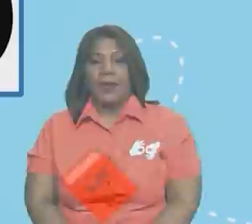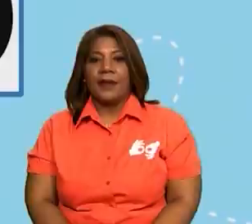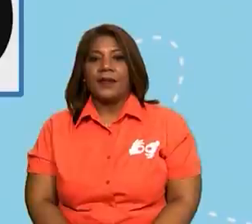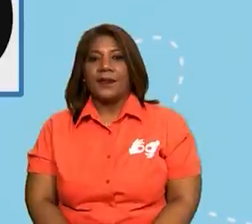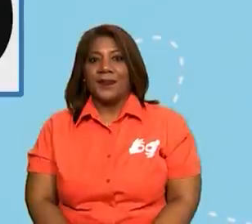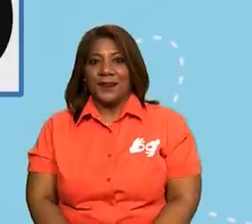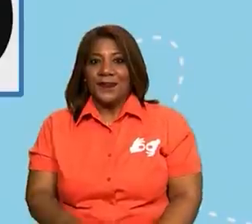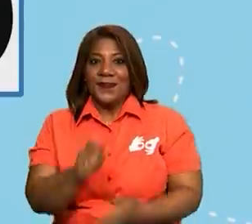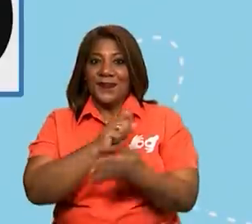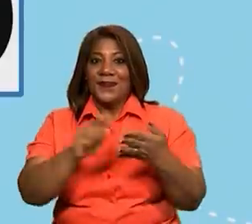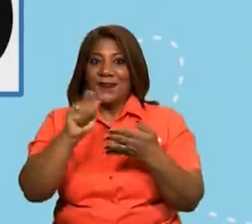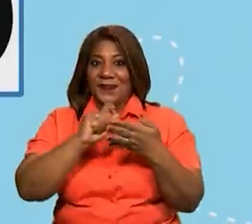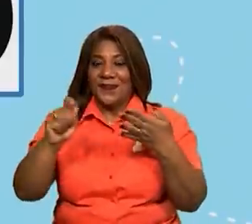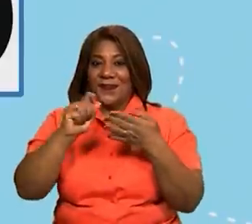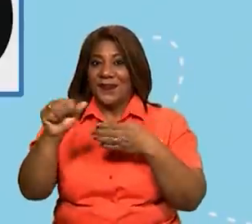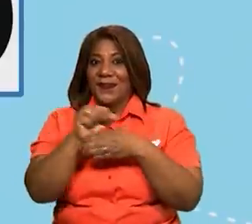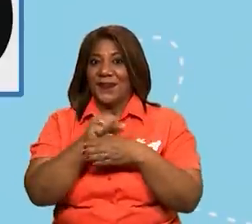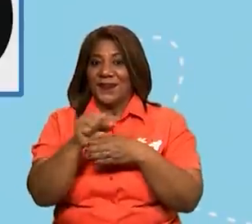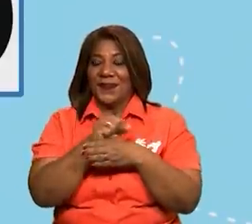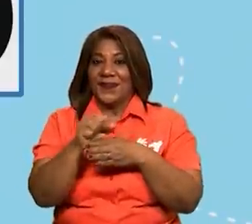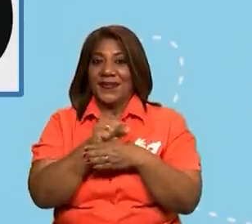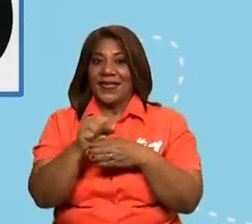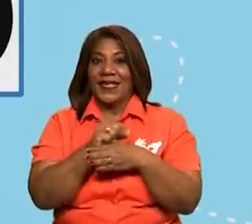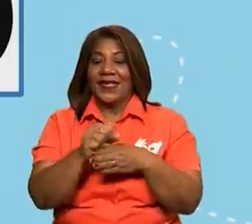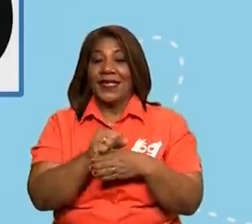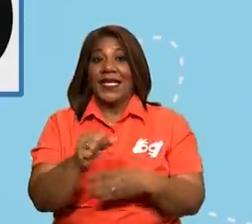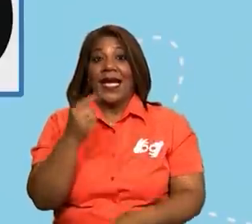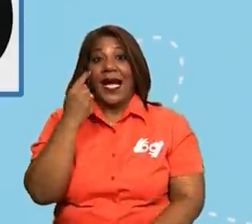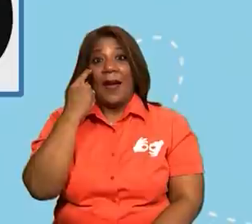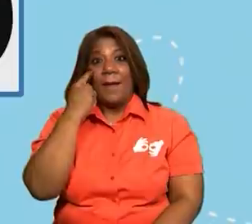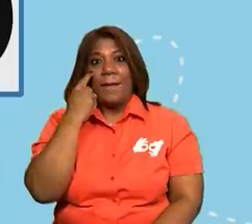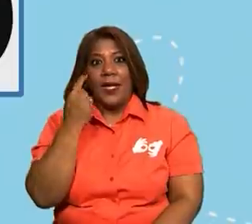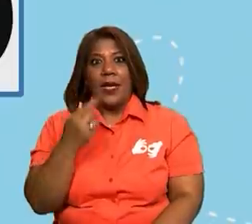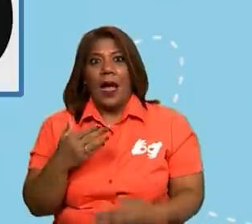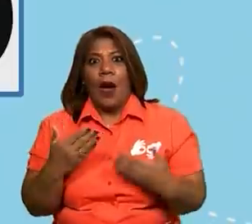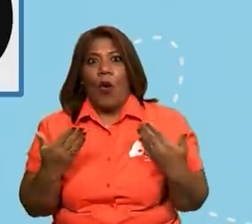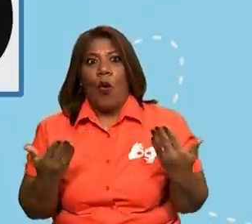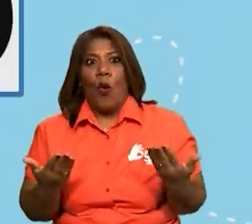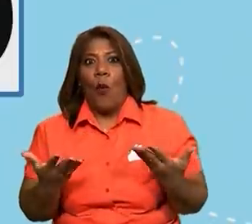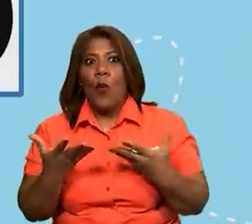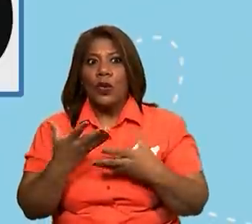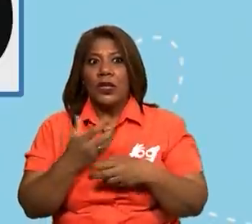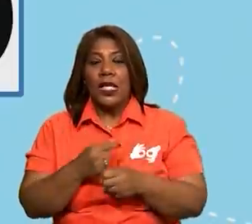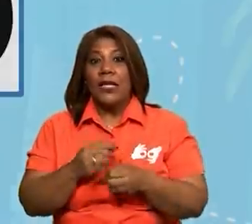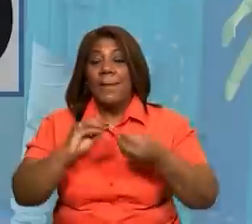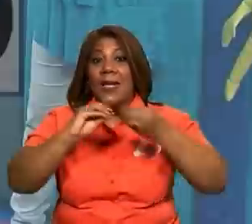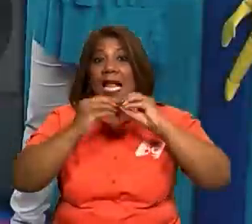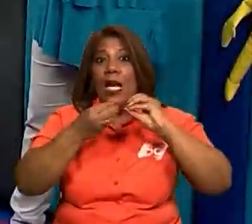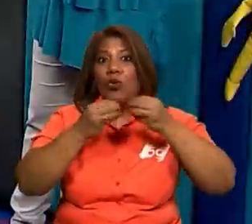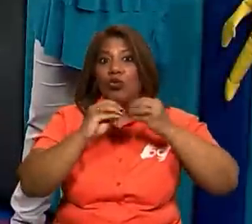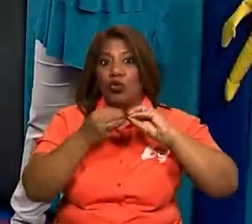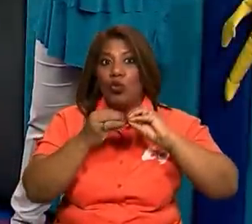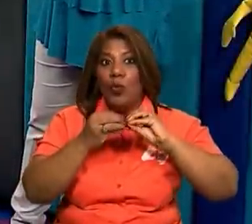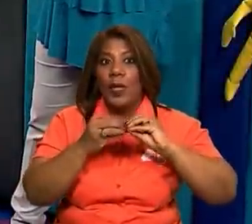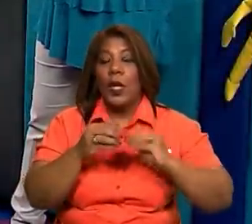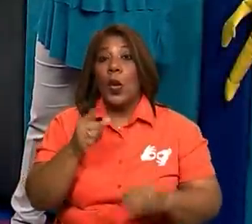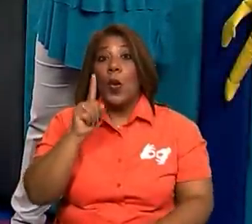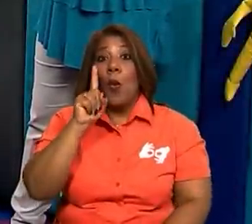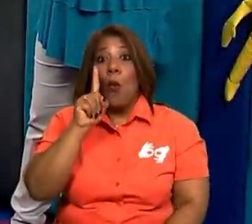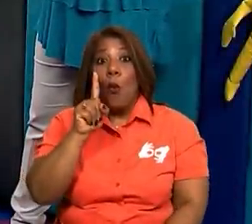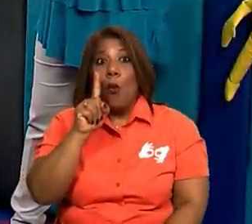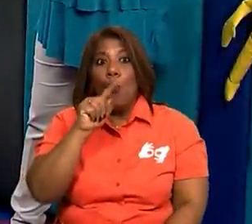escritura. En esta ocasión vamos a ver cómo es el trazo de la S, ¿verdad, maestra Soyla? Y